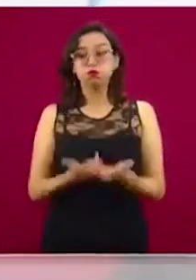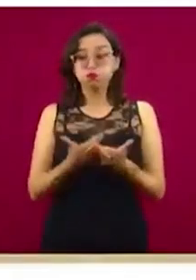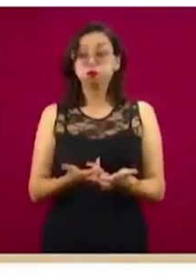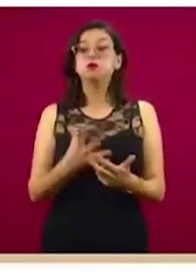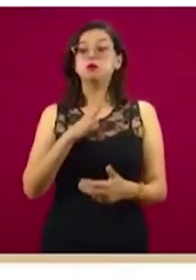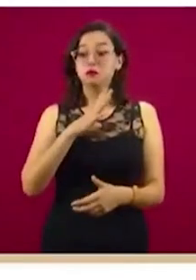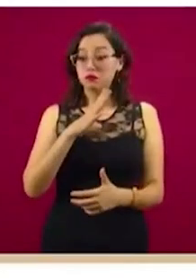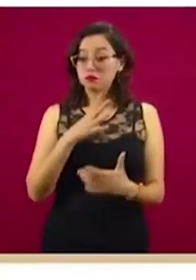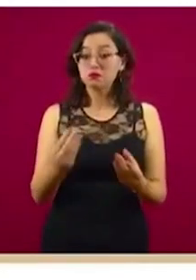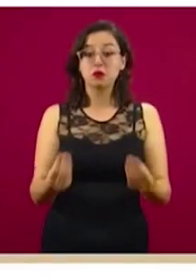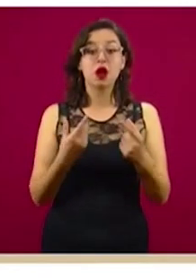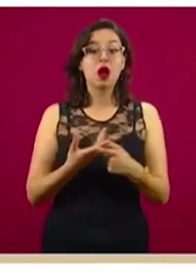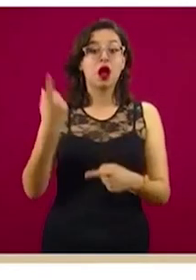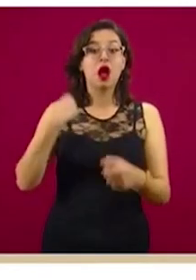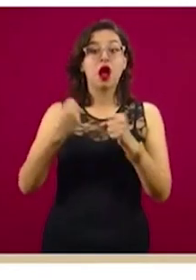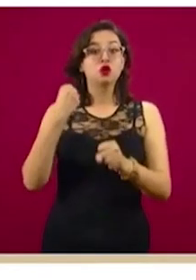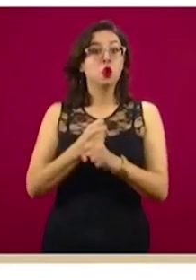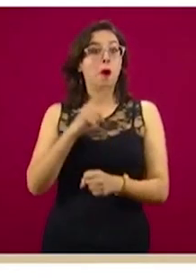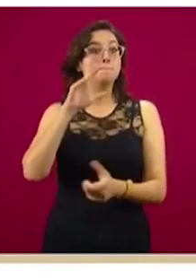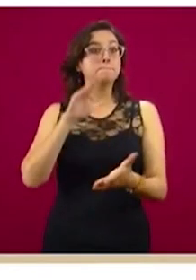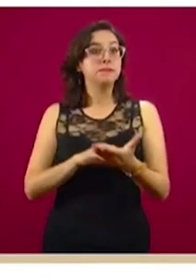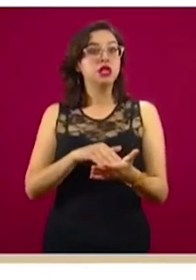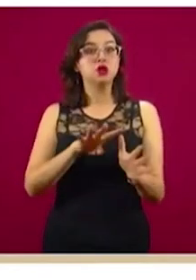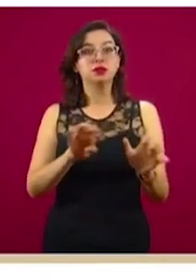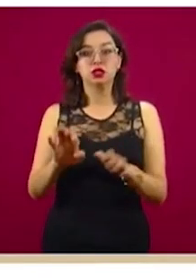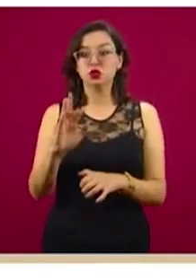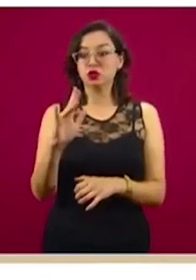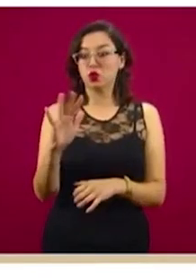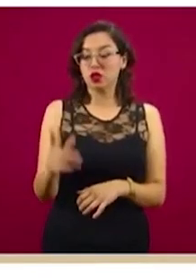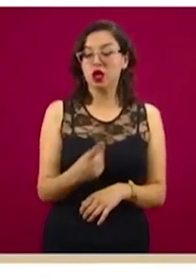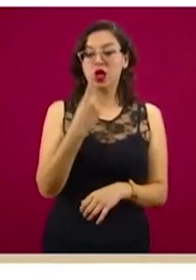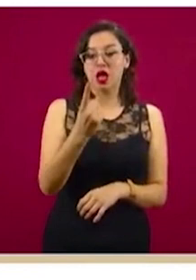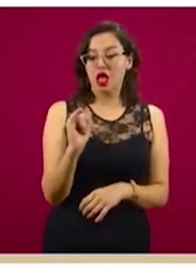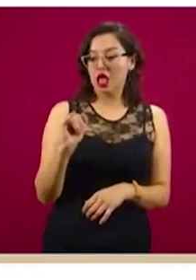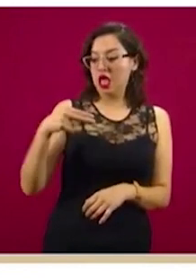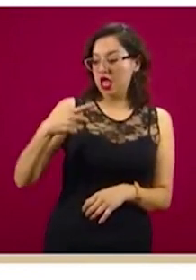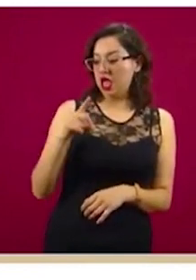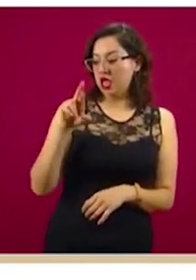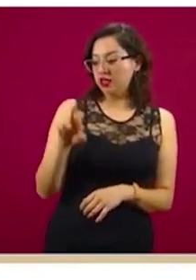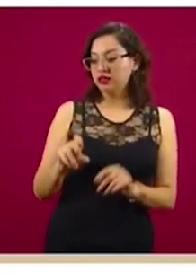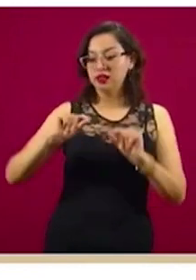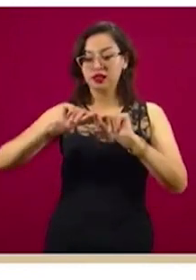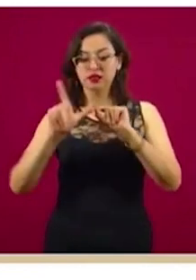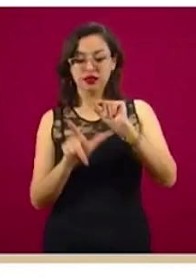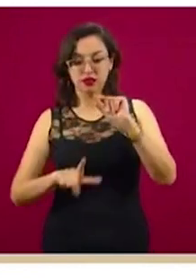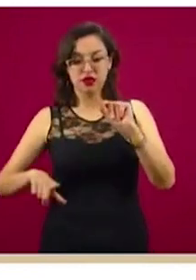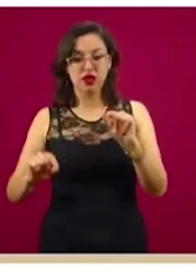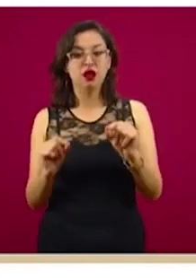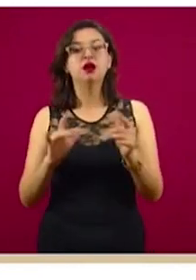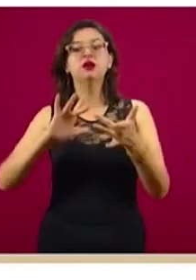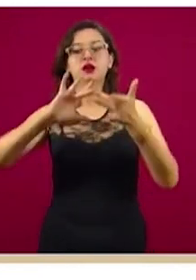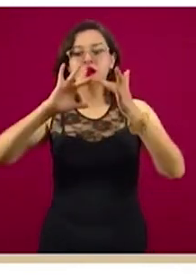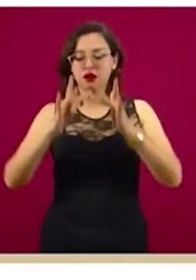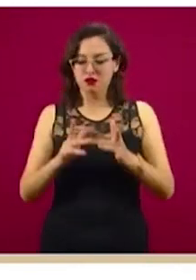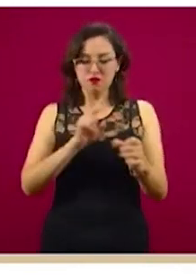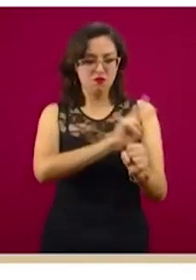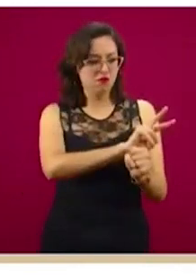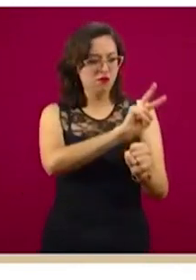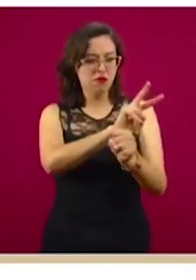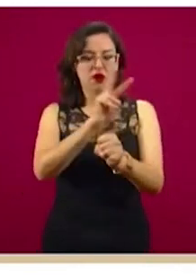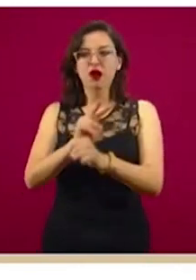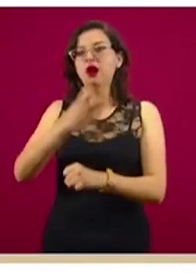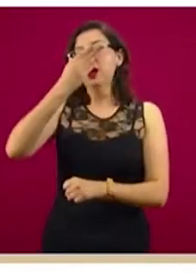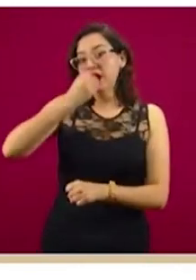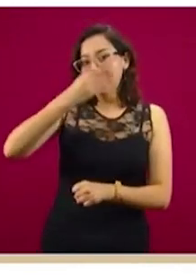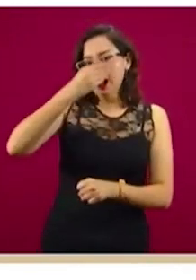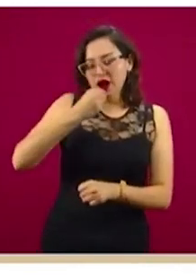1951 tiene esta red. El INDRE, nuestro Laboratorio Nacional de Referencia, participa en la Red Global de Vigilancia de Influenza desde